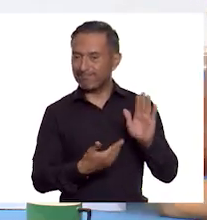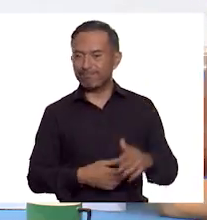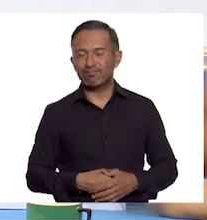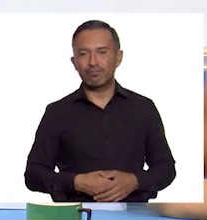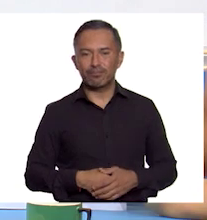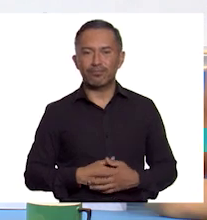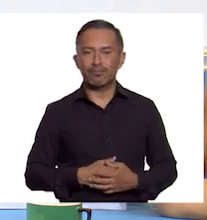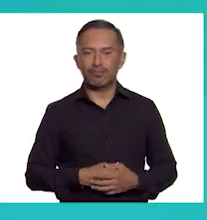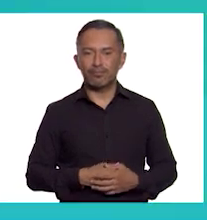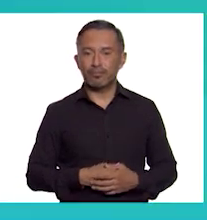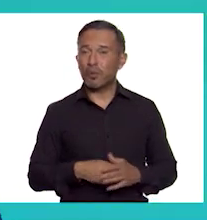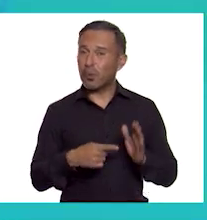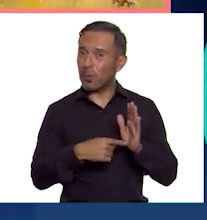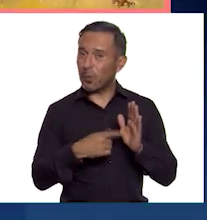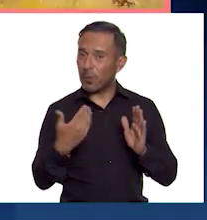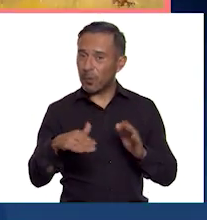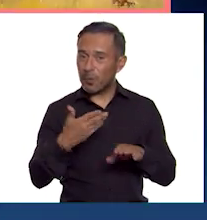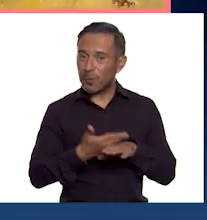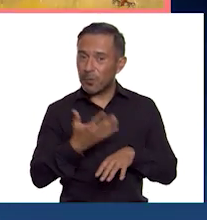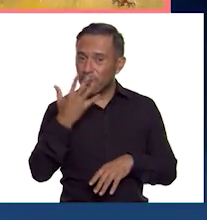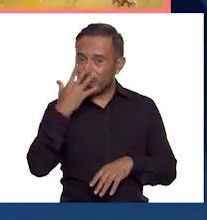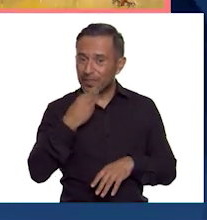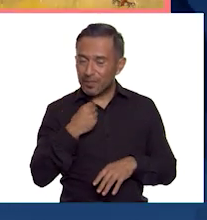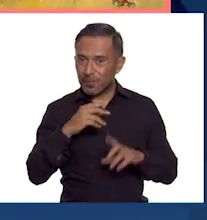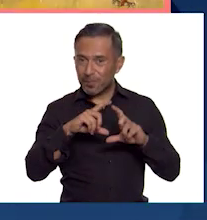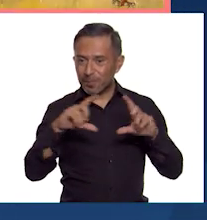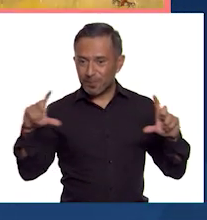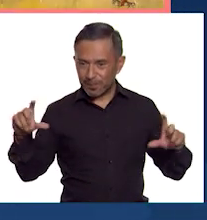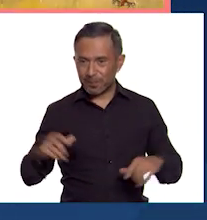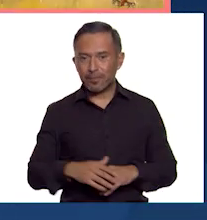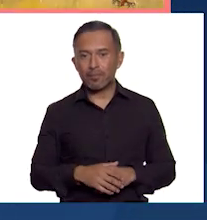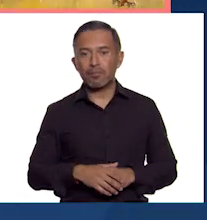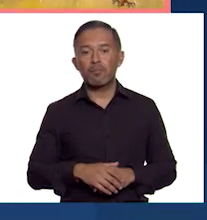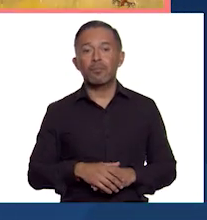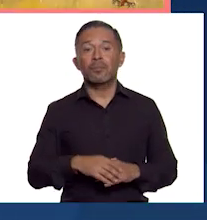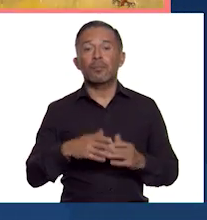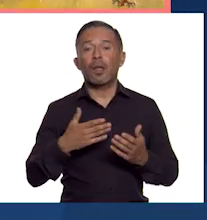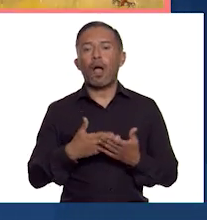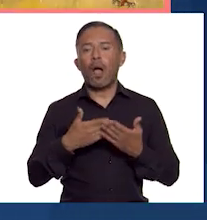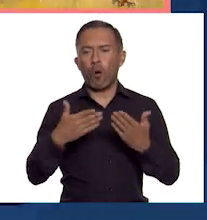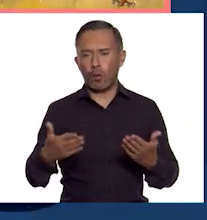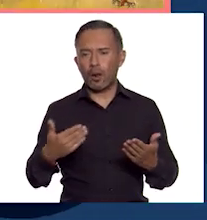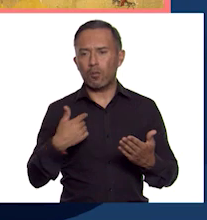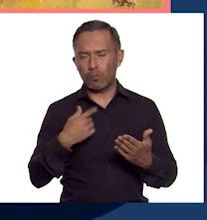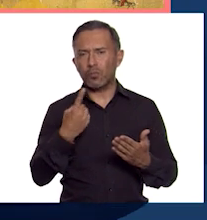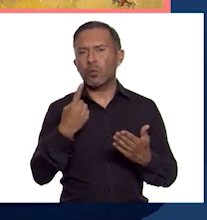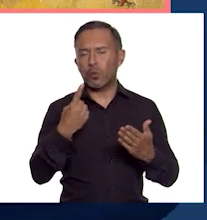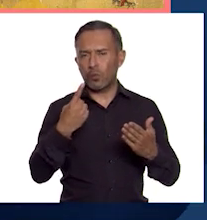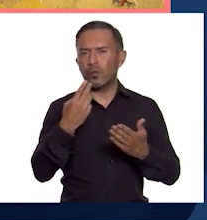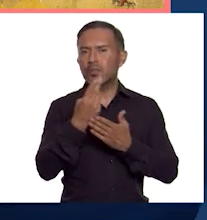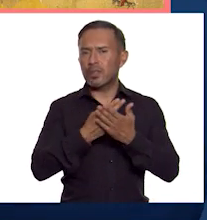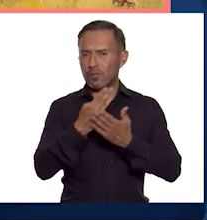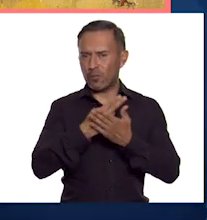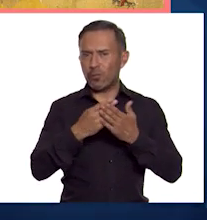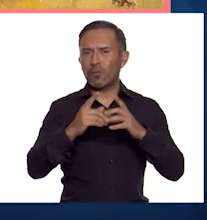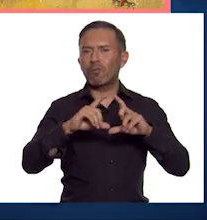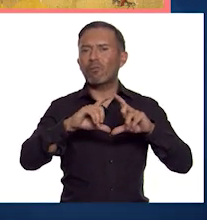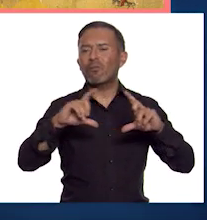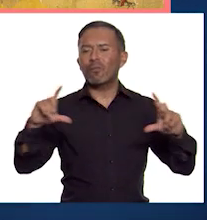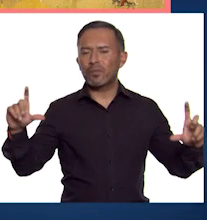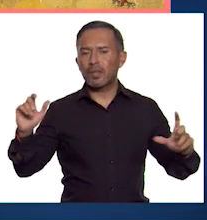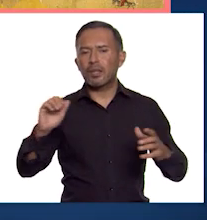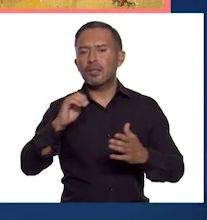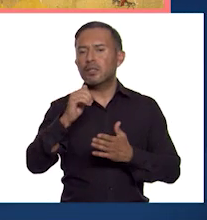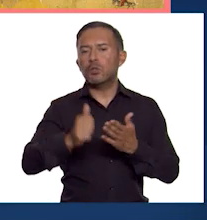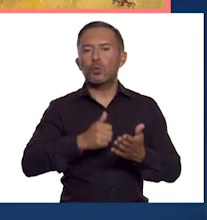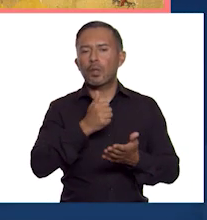¡Ay, está parecido el sabero! A continuación, les compartimos un fragmento de la descripción que hace de la ciudad